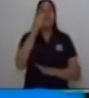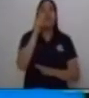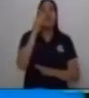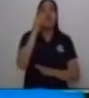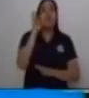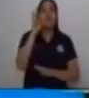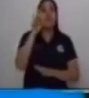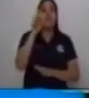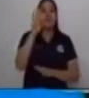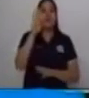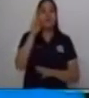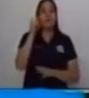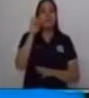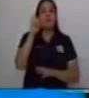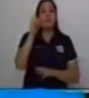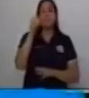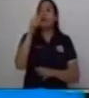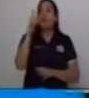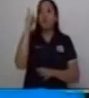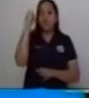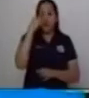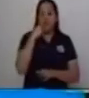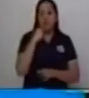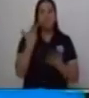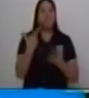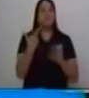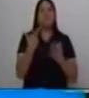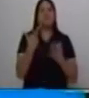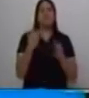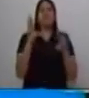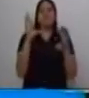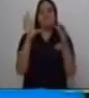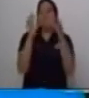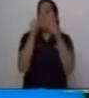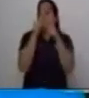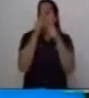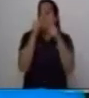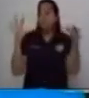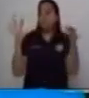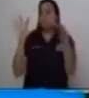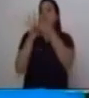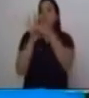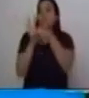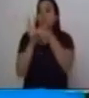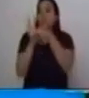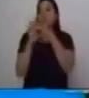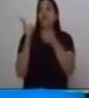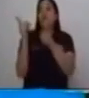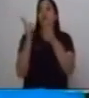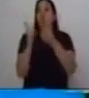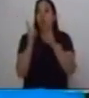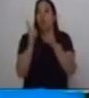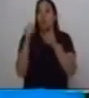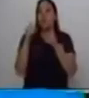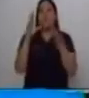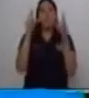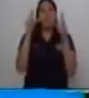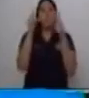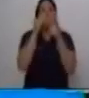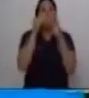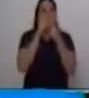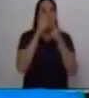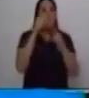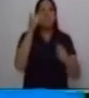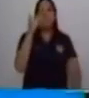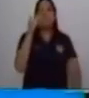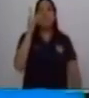y sus palabras son de adverbios depende de